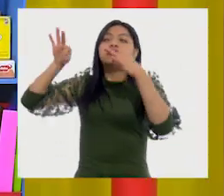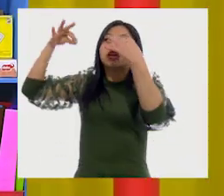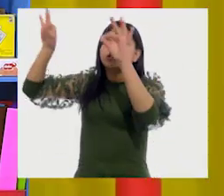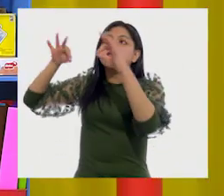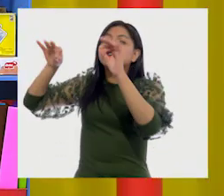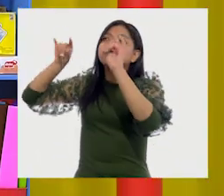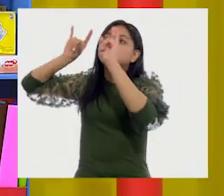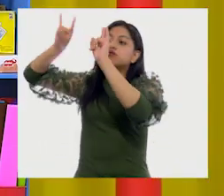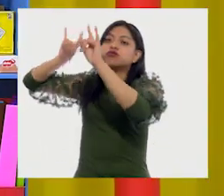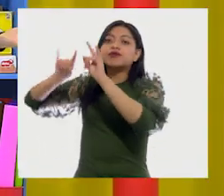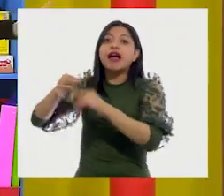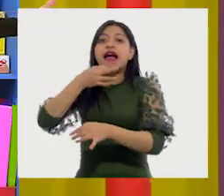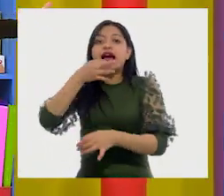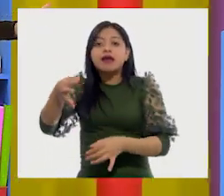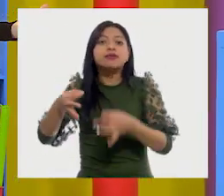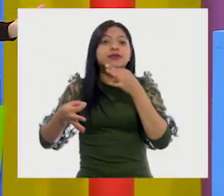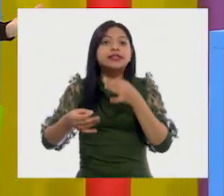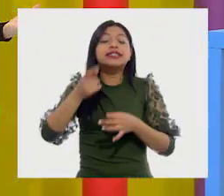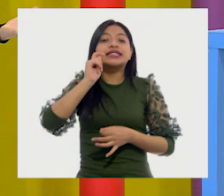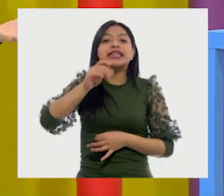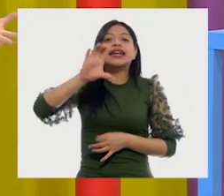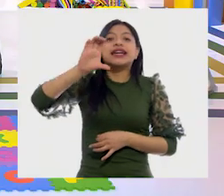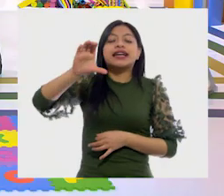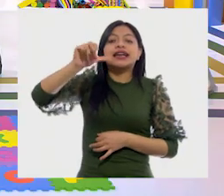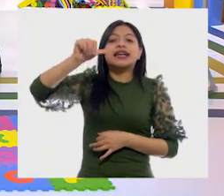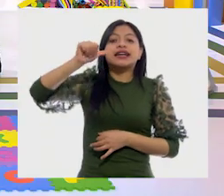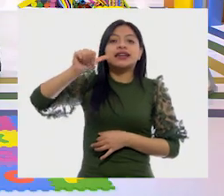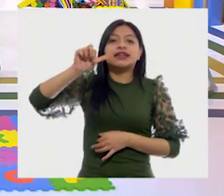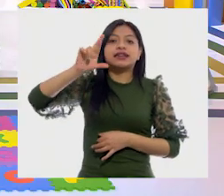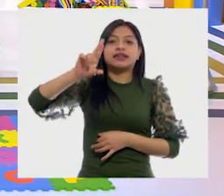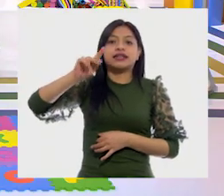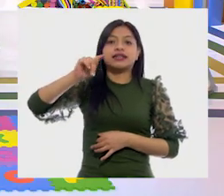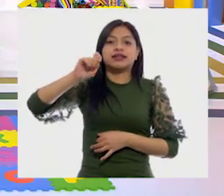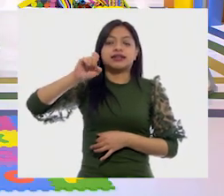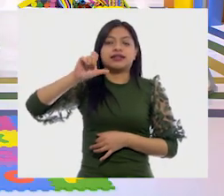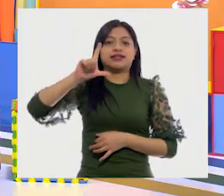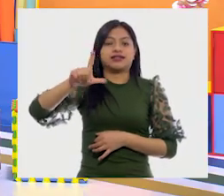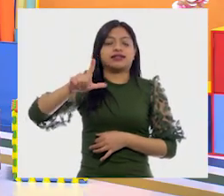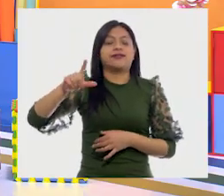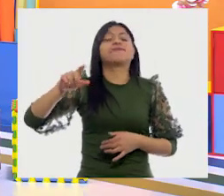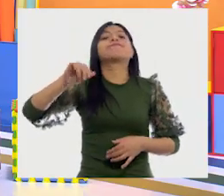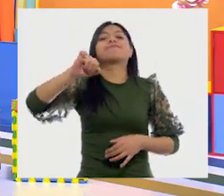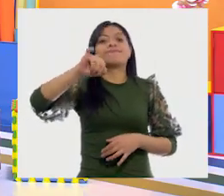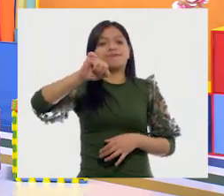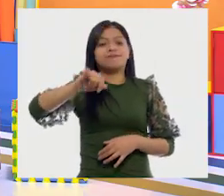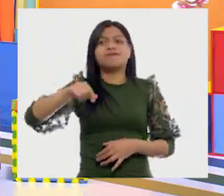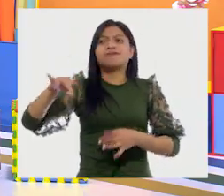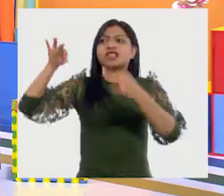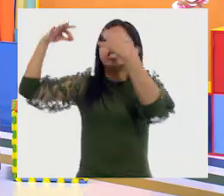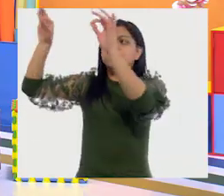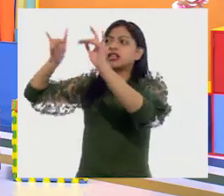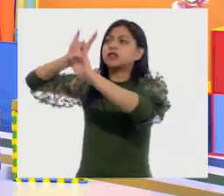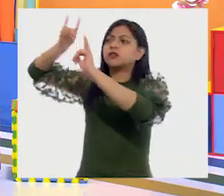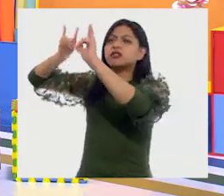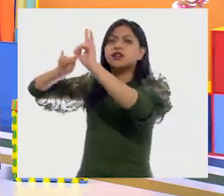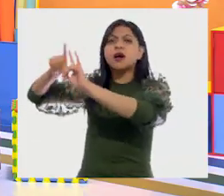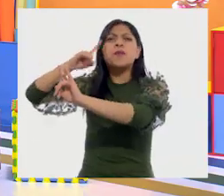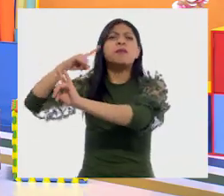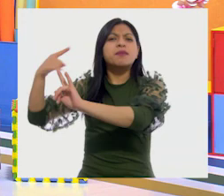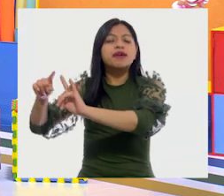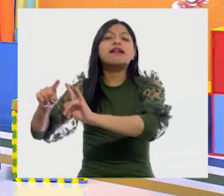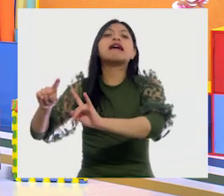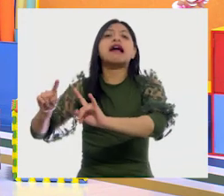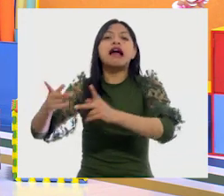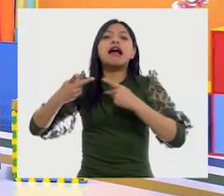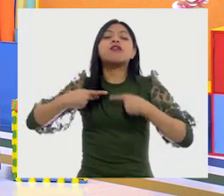por dónde va maestra, son los carteles. Así es Mariana. Los carteles se usan para decirle a